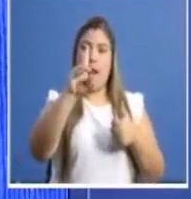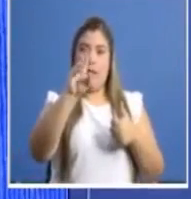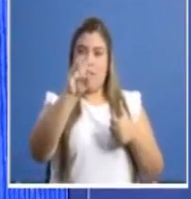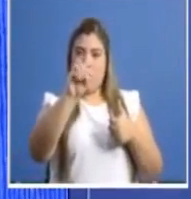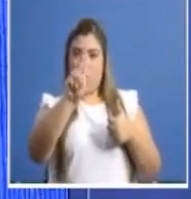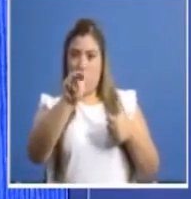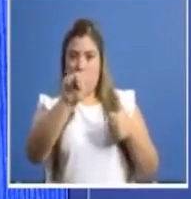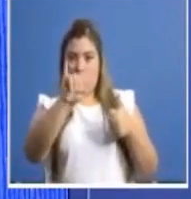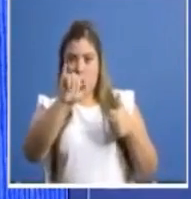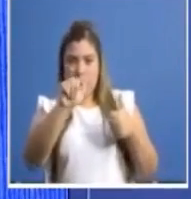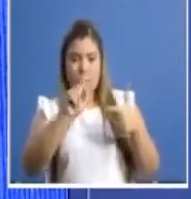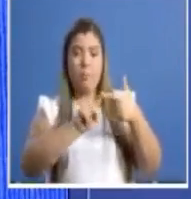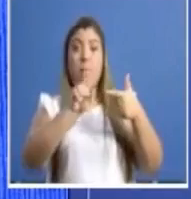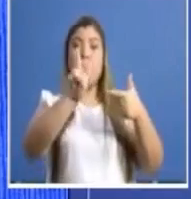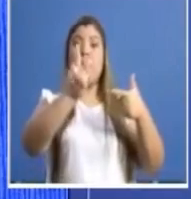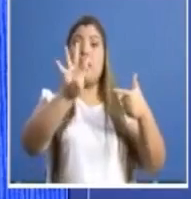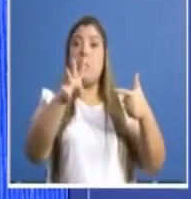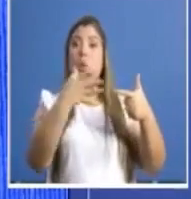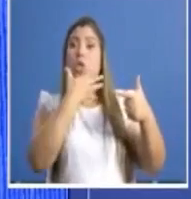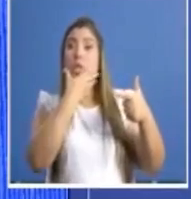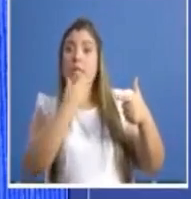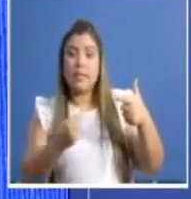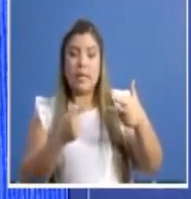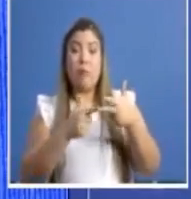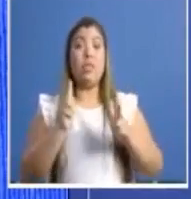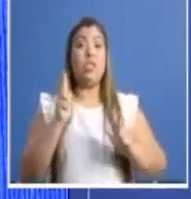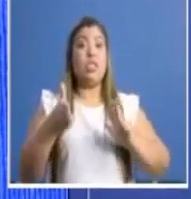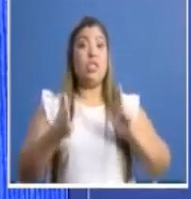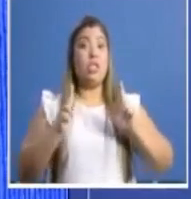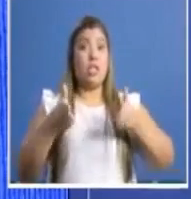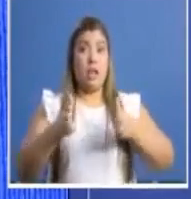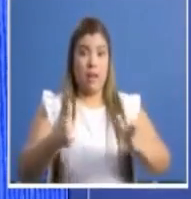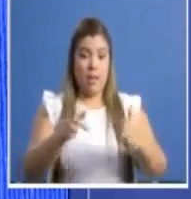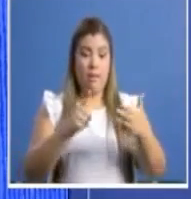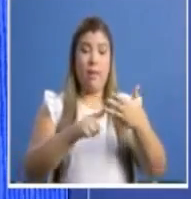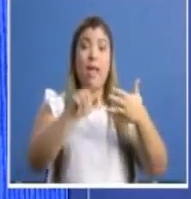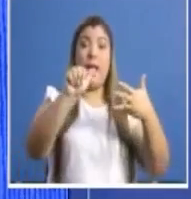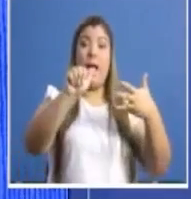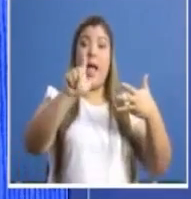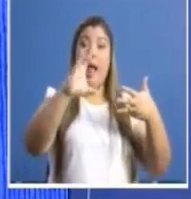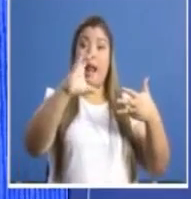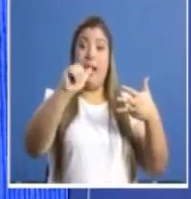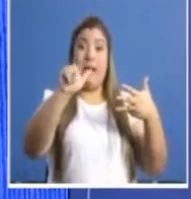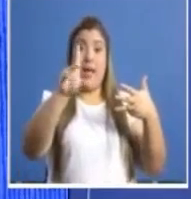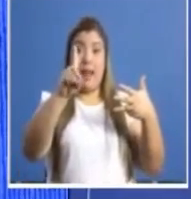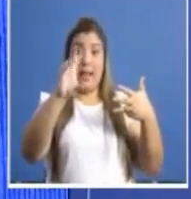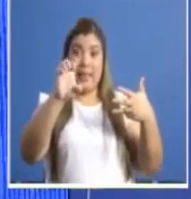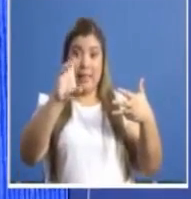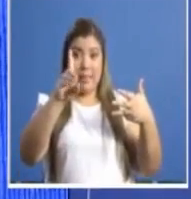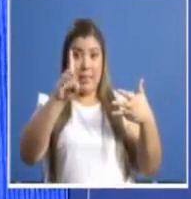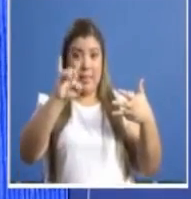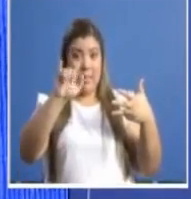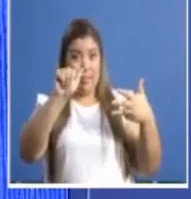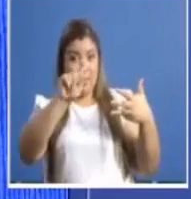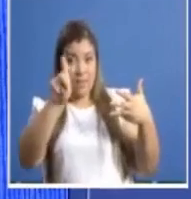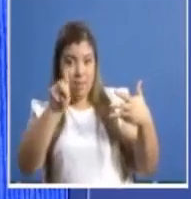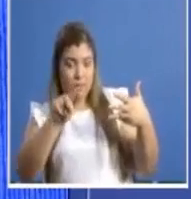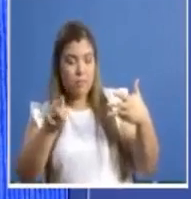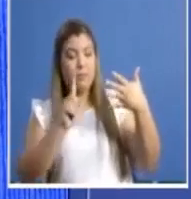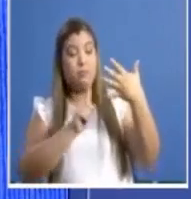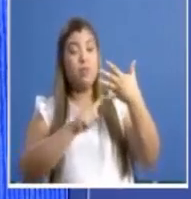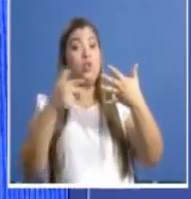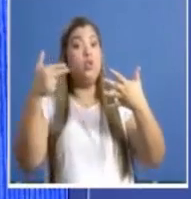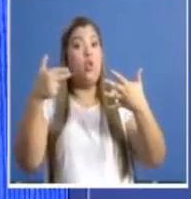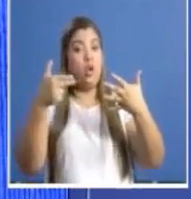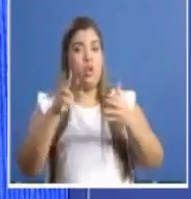24 de diciembre, Chilibre, Alcalde Díaz y El Chorrillo. La extensión de horario